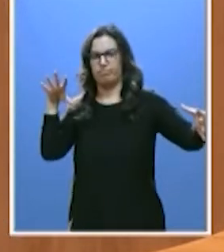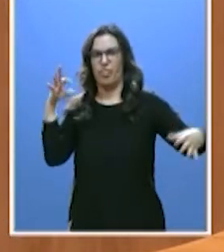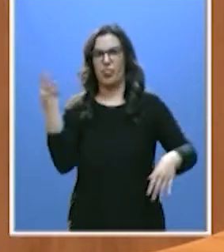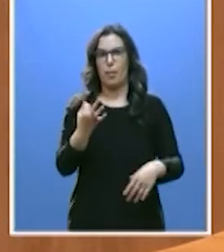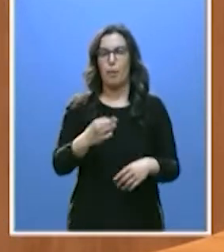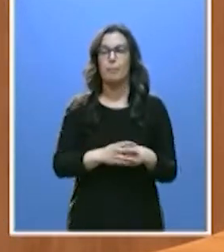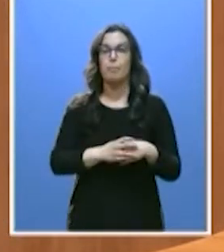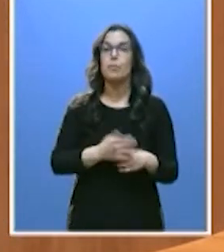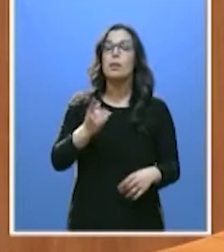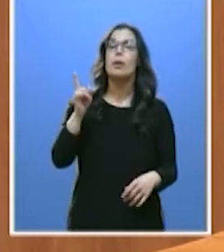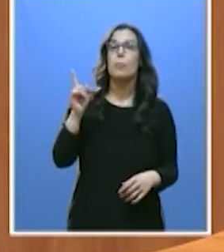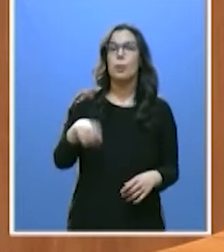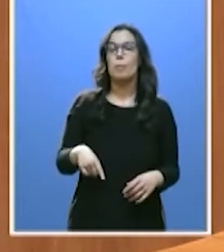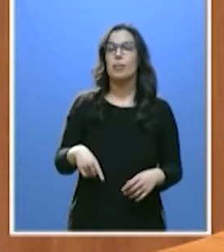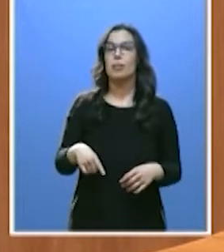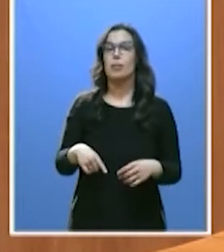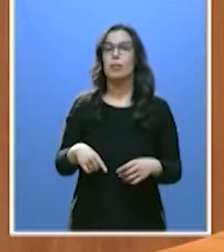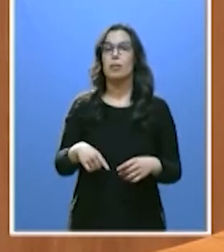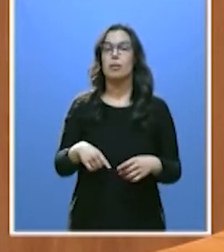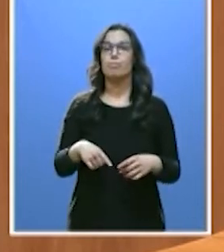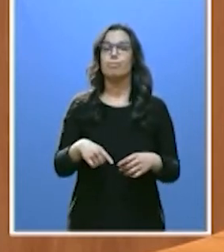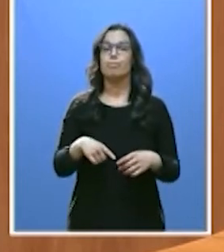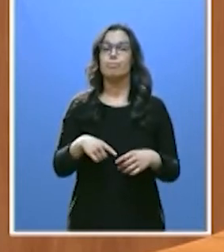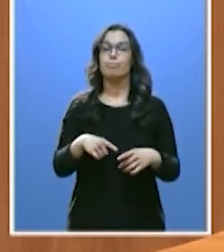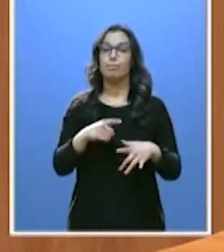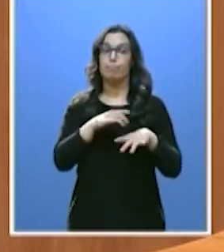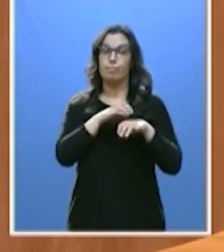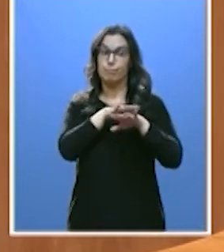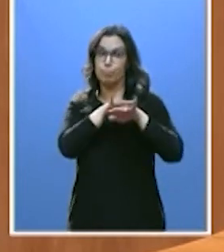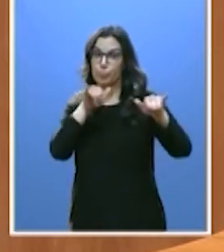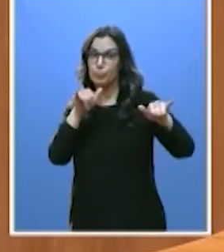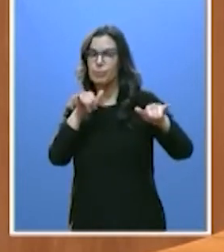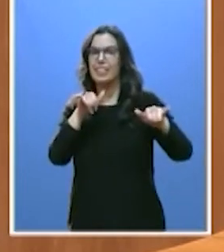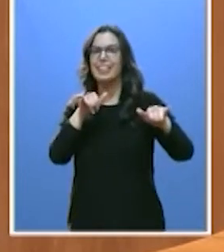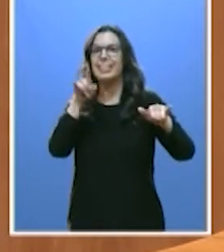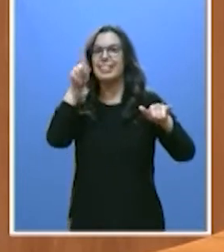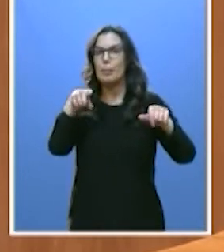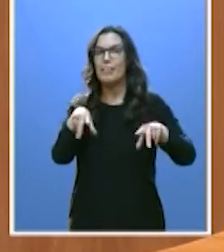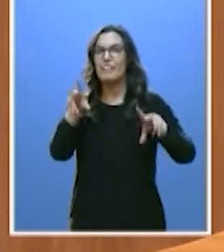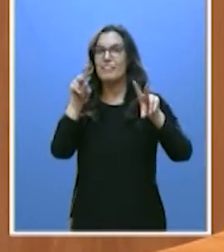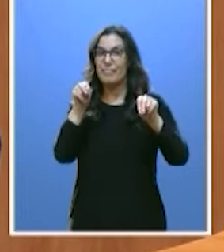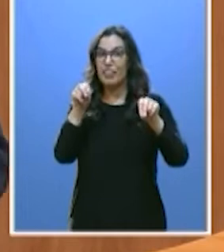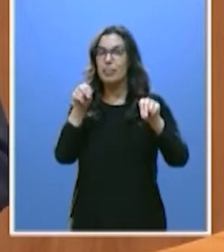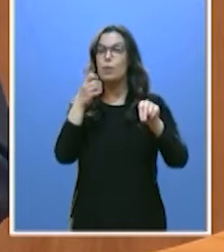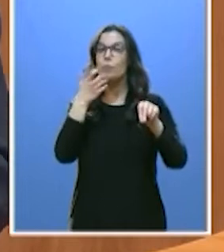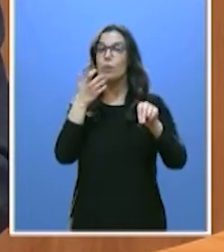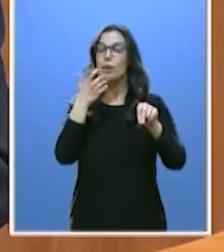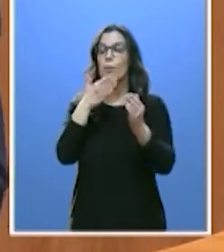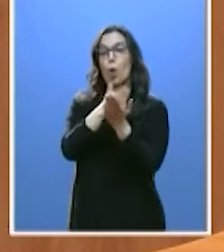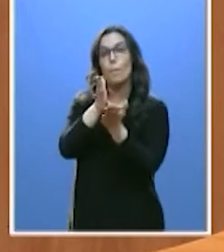eliminar la reciprocidad en nuestra relación con los medios de comunicación.